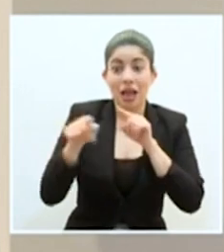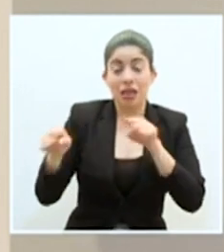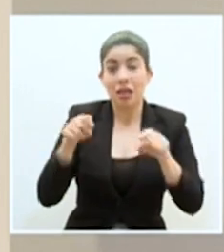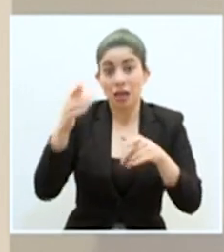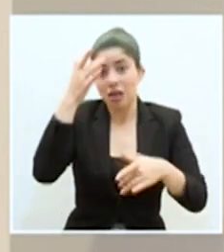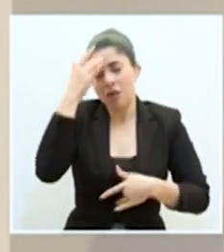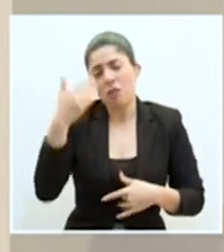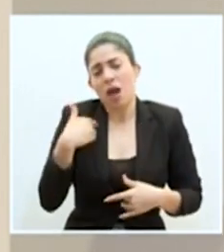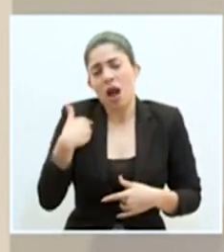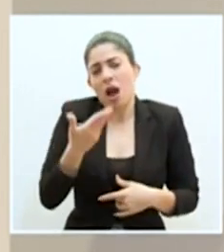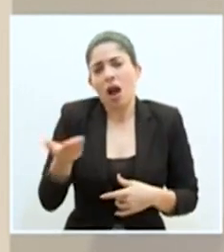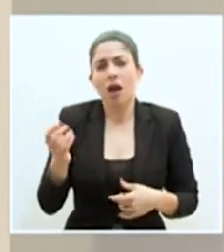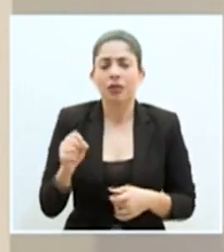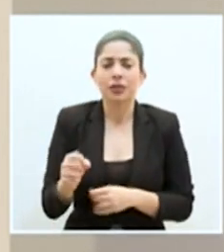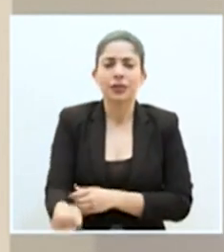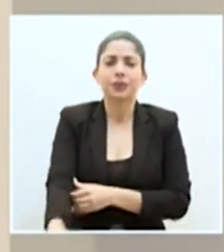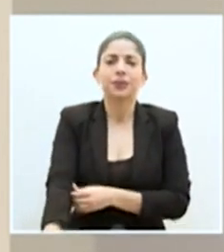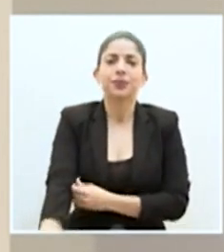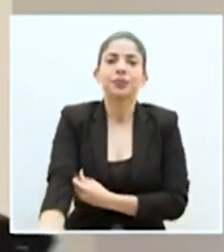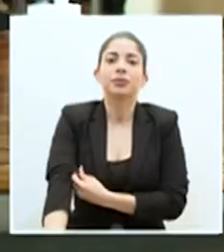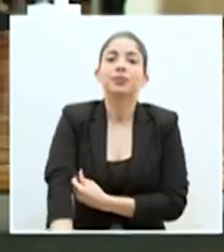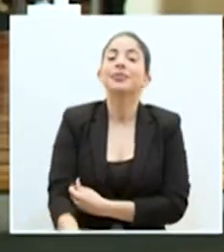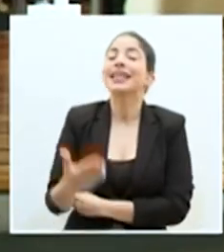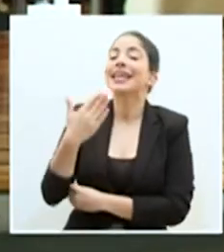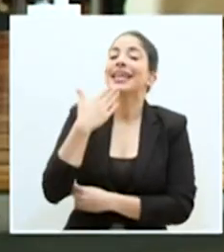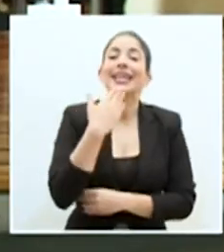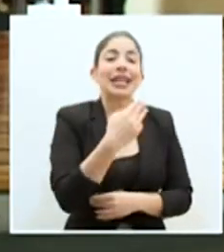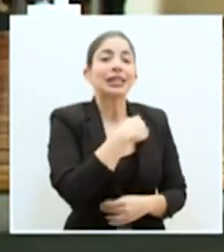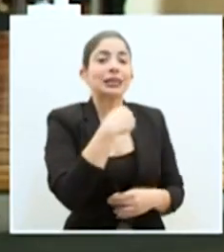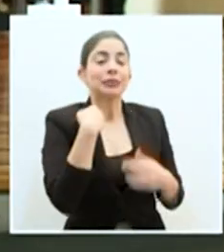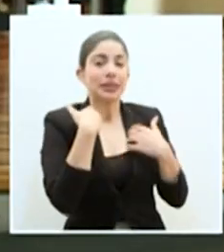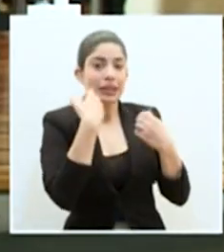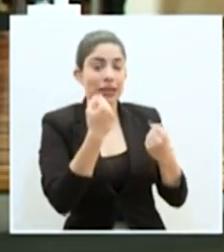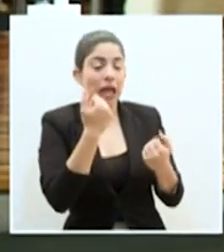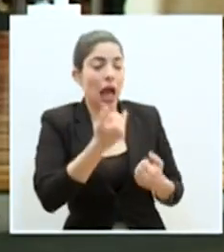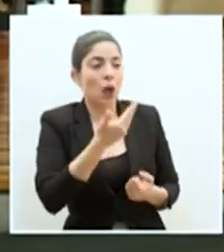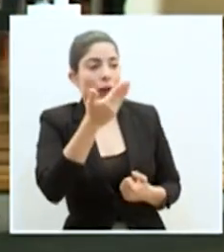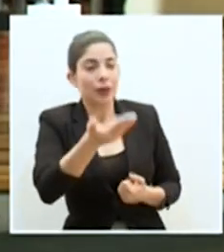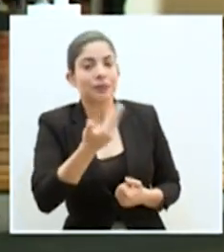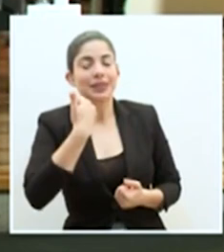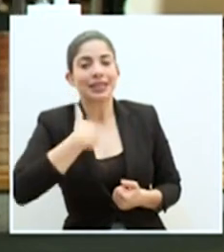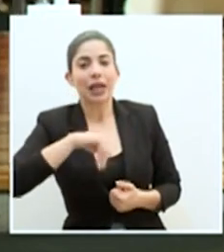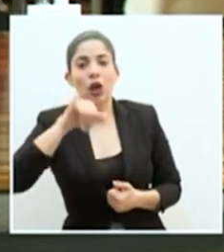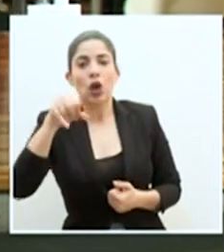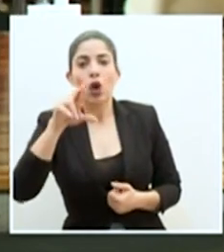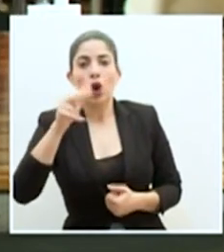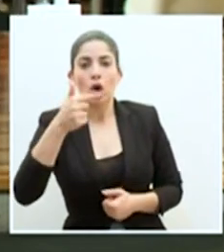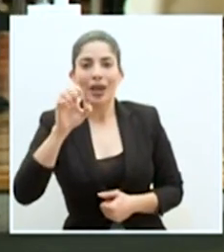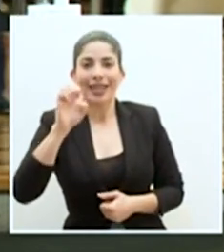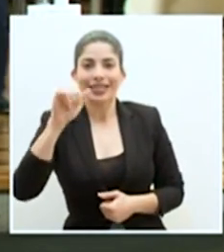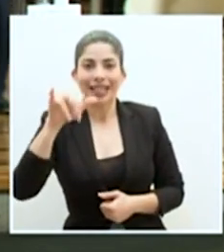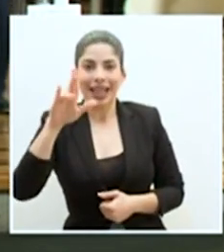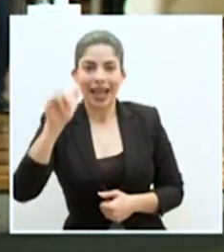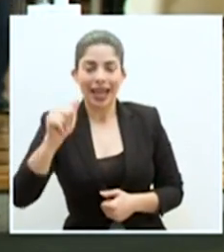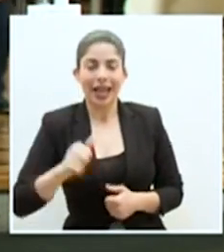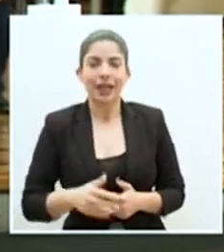territorio nacional. Muchas gracias al ministro de Salud. Te escuchamos al señor Jorge Sequeira,